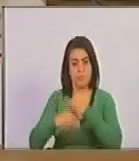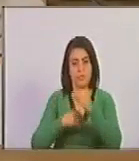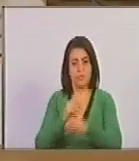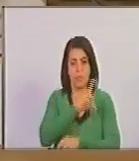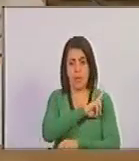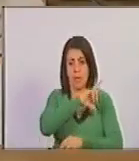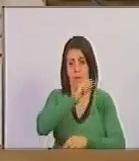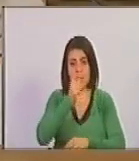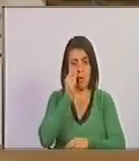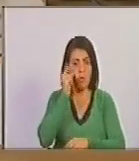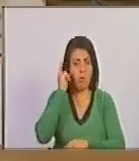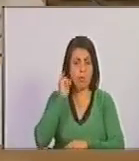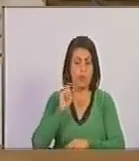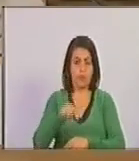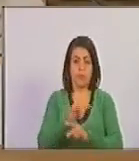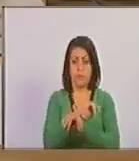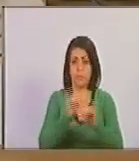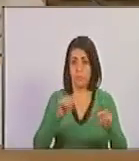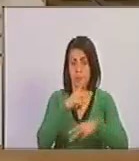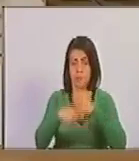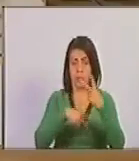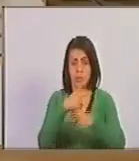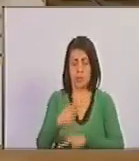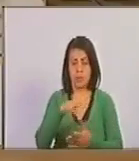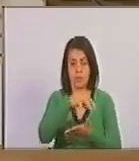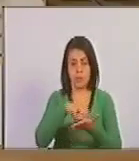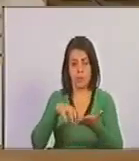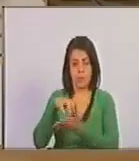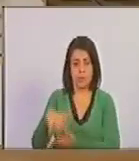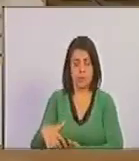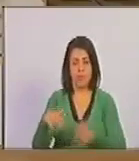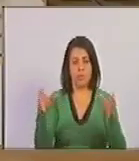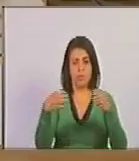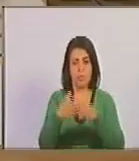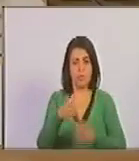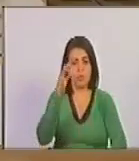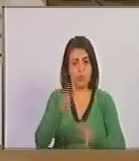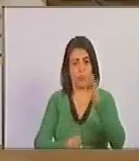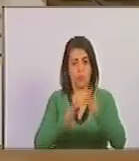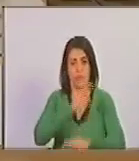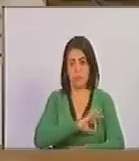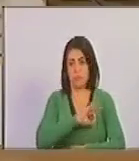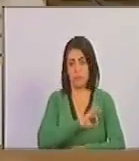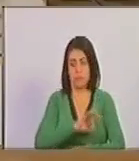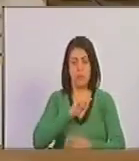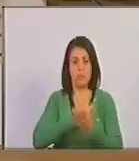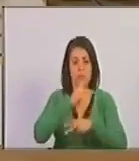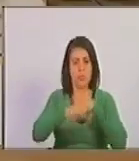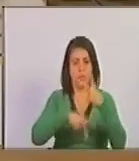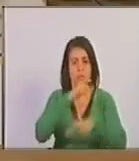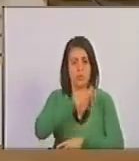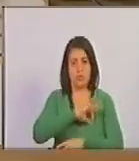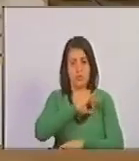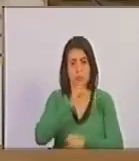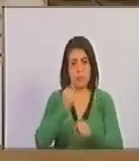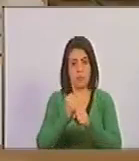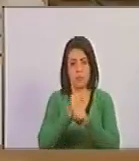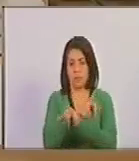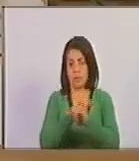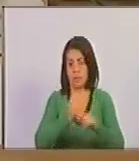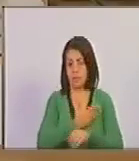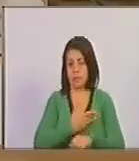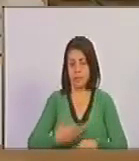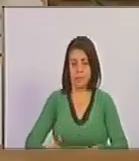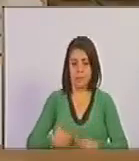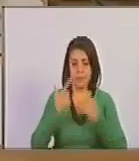patronas y patronos de las unidades de producción agrícola en el marco de la justicia social y del proceso social de trabajo. Es